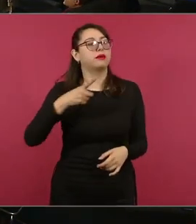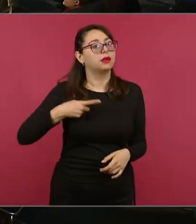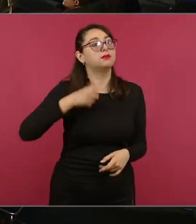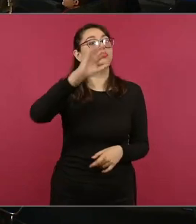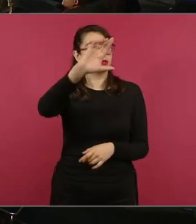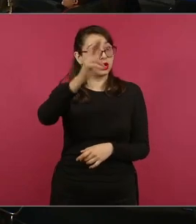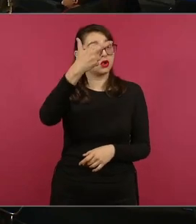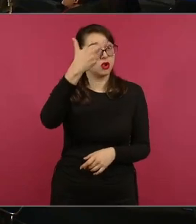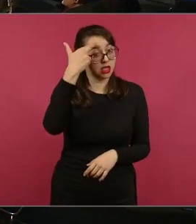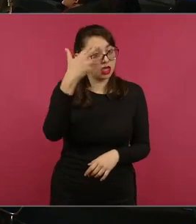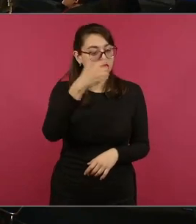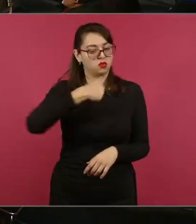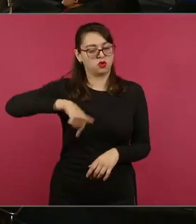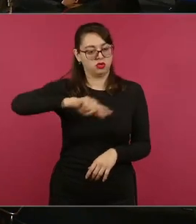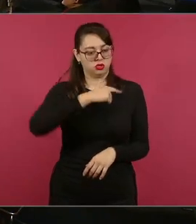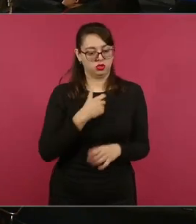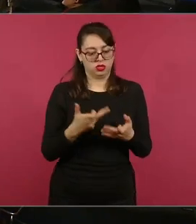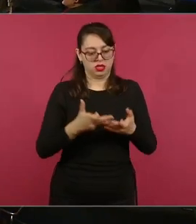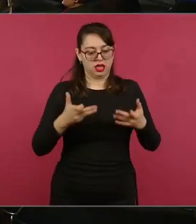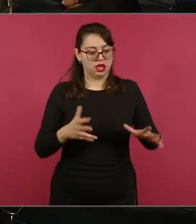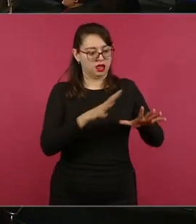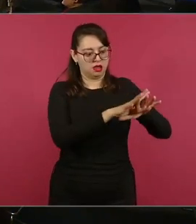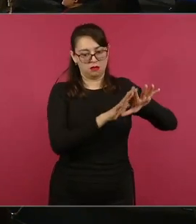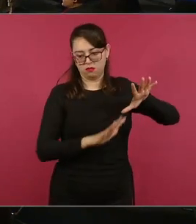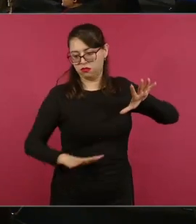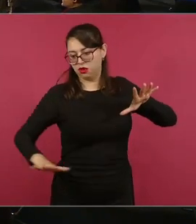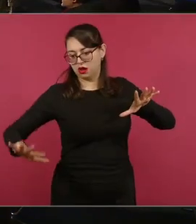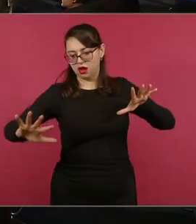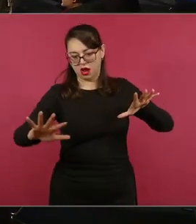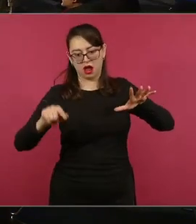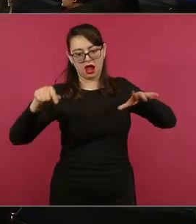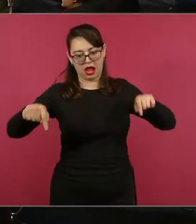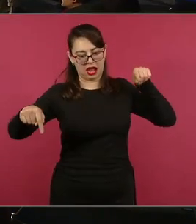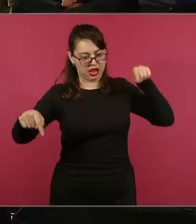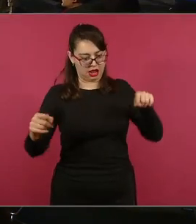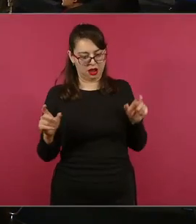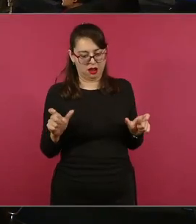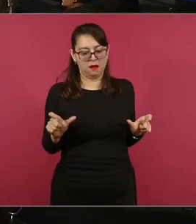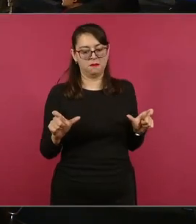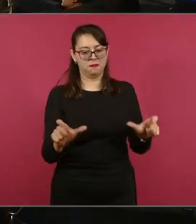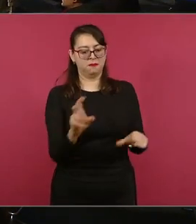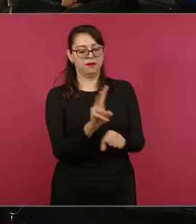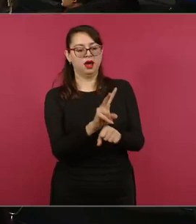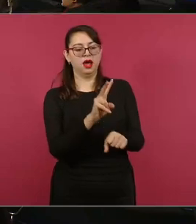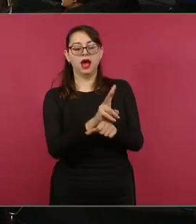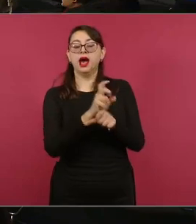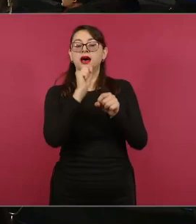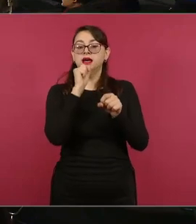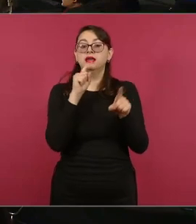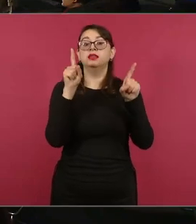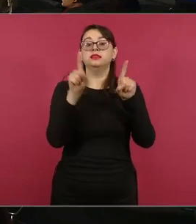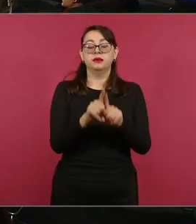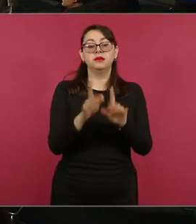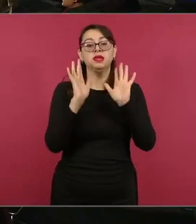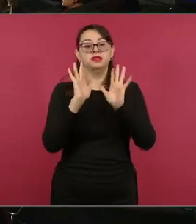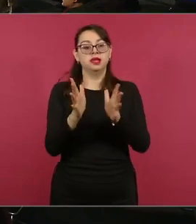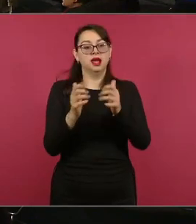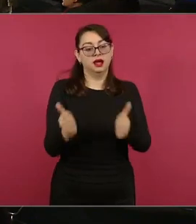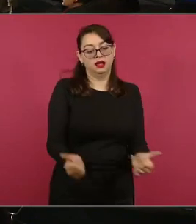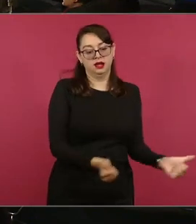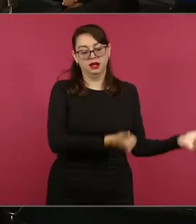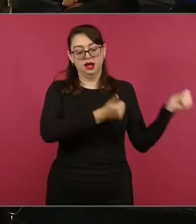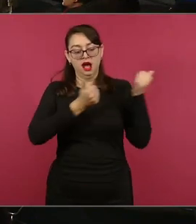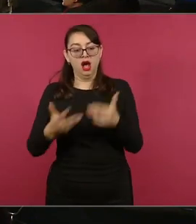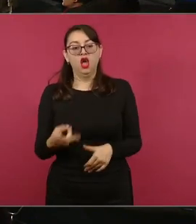se refiere a los vehículos, también incrementamos el estado de fuerza de los vehículos, nos llegaron dos